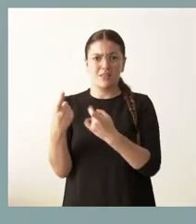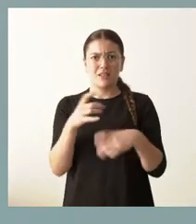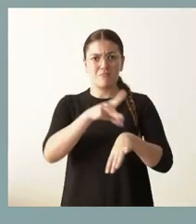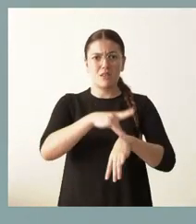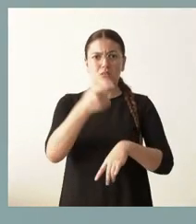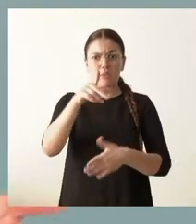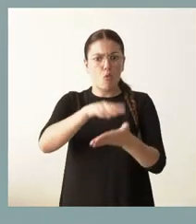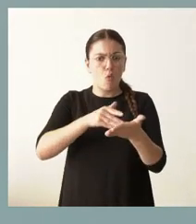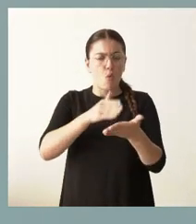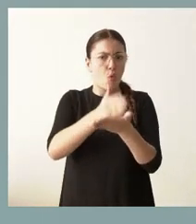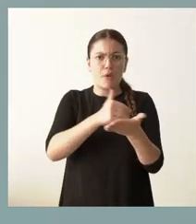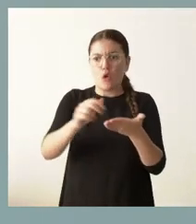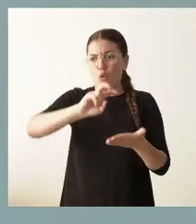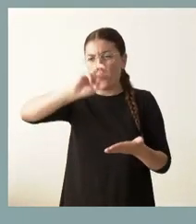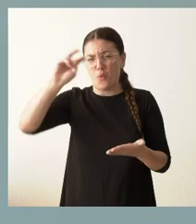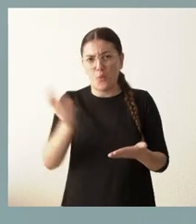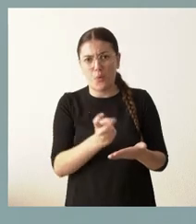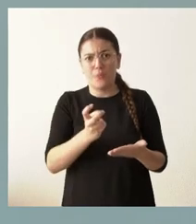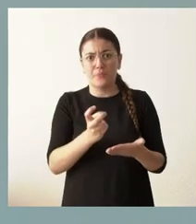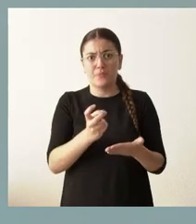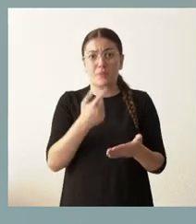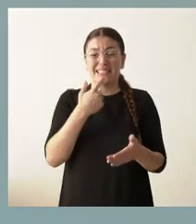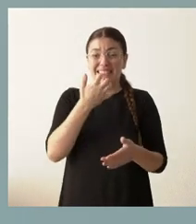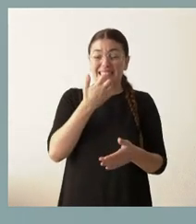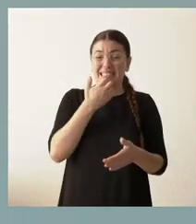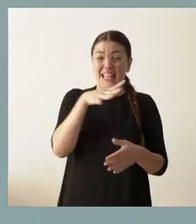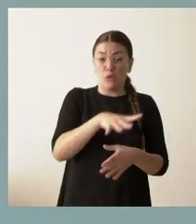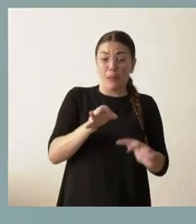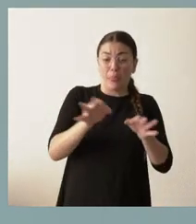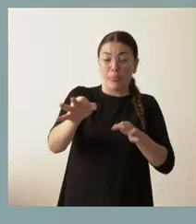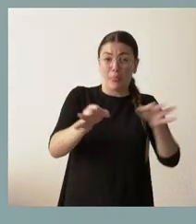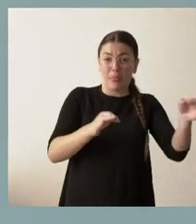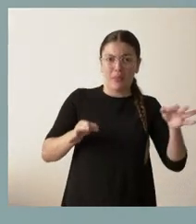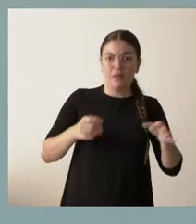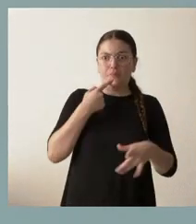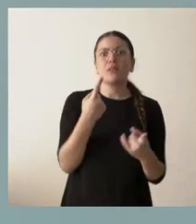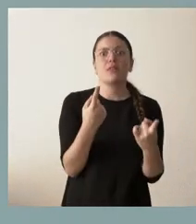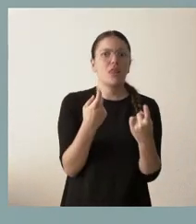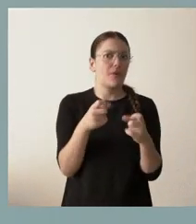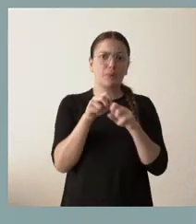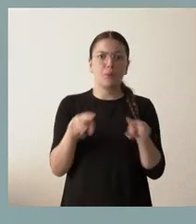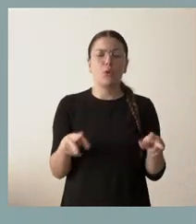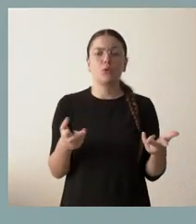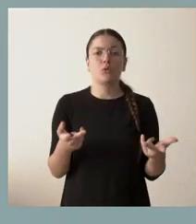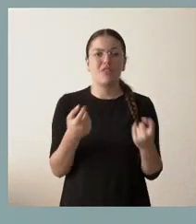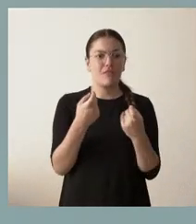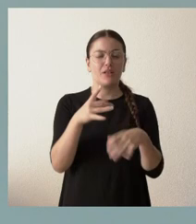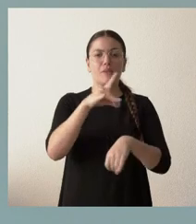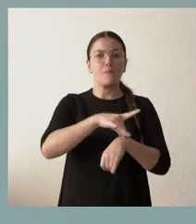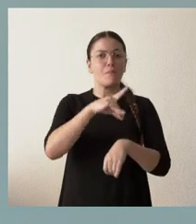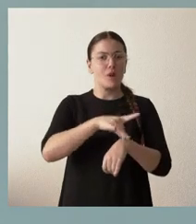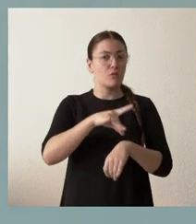autónomas, más especialmente las más dispersas como la nuestra, pues existe esta dificultad, lógicamente, de disponer de profesionales